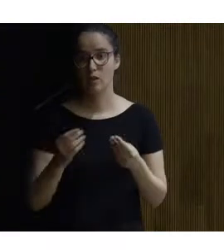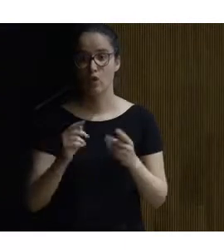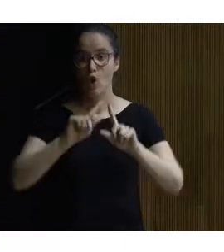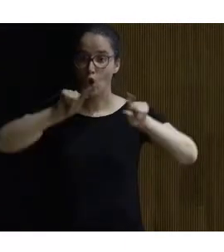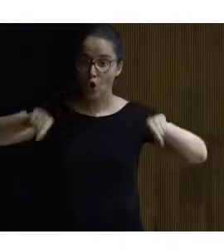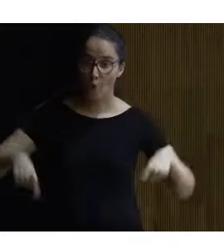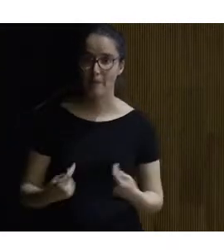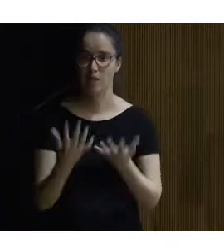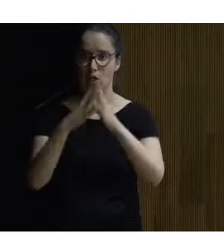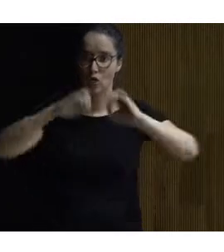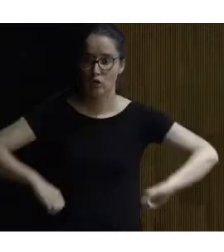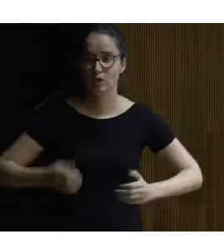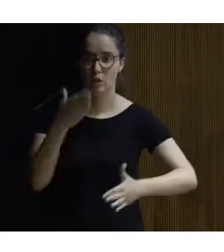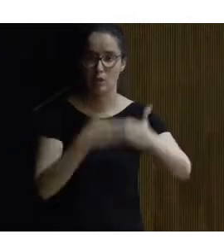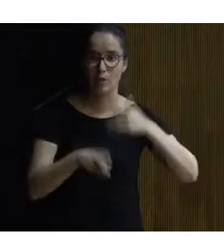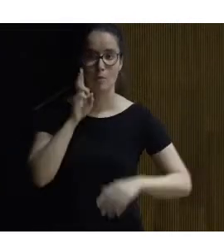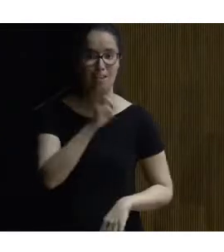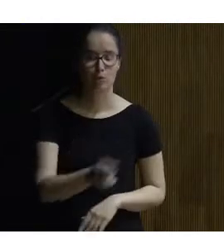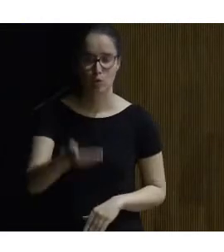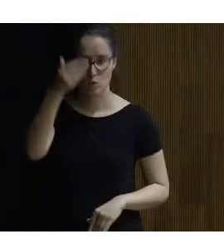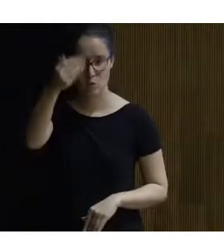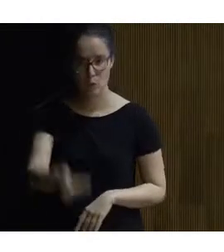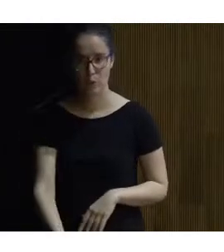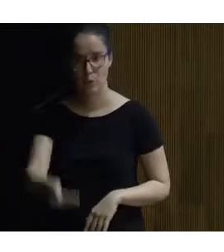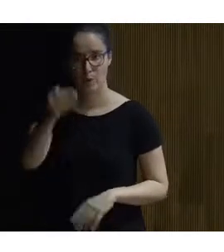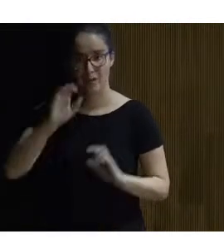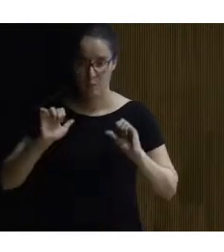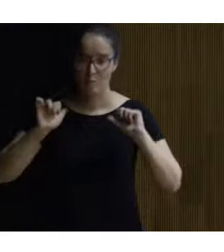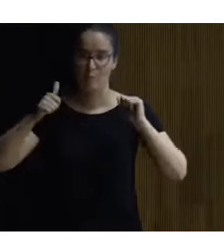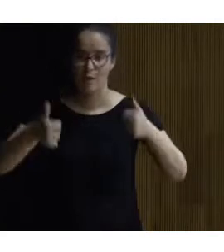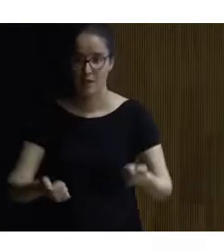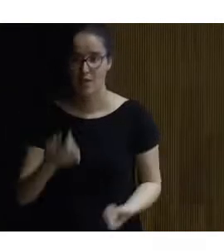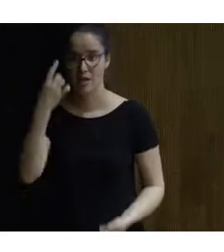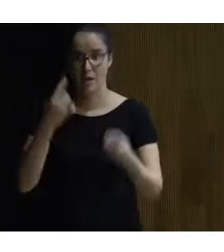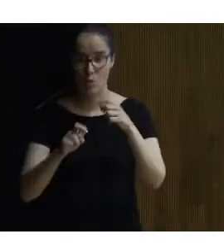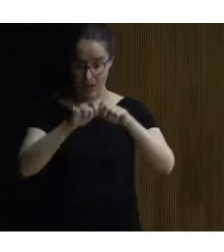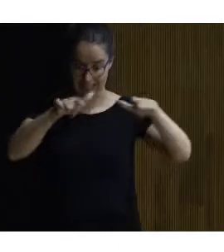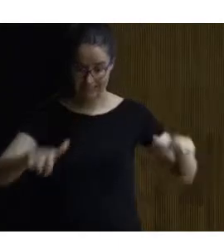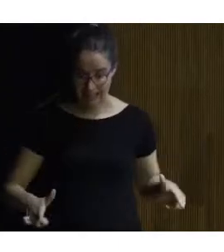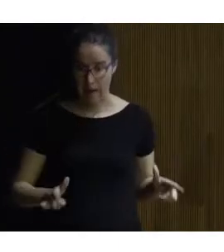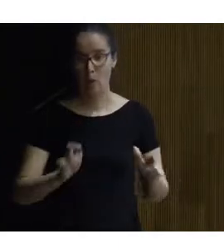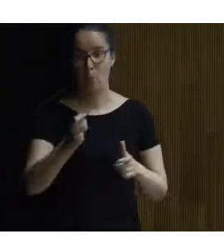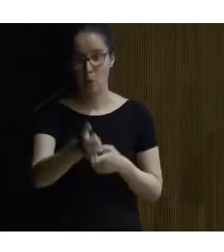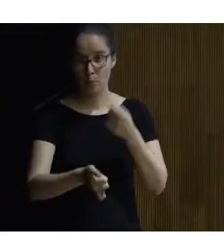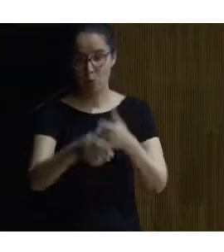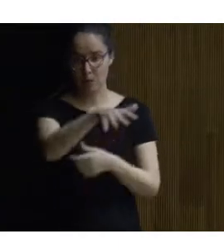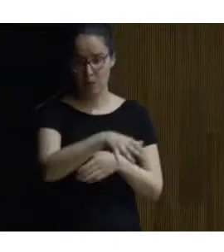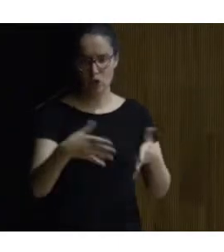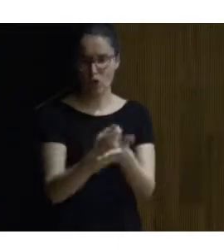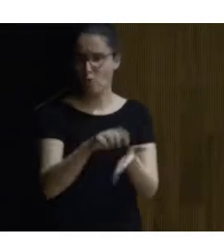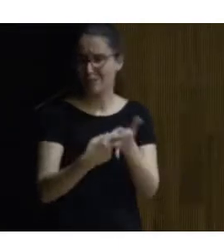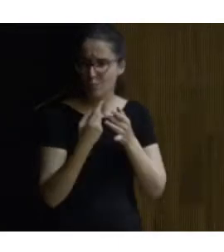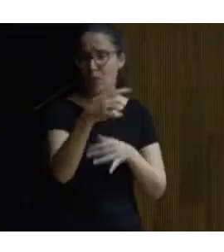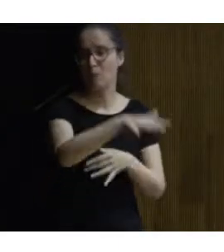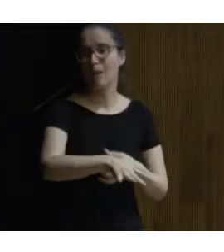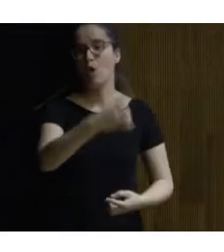de colaboración para aquellos museos más importantes introducir en alguna de sus salas en alguna de sus espacios alguna